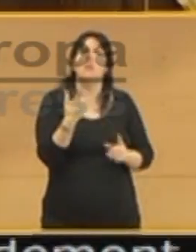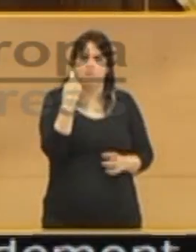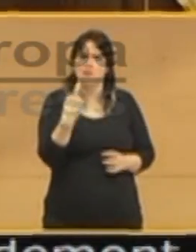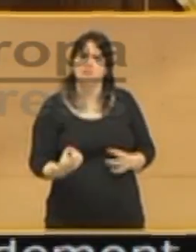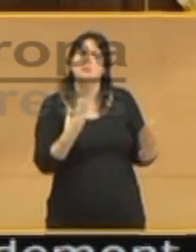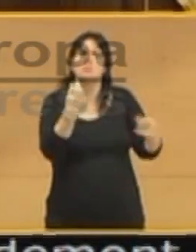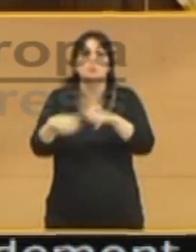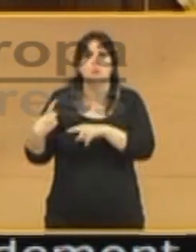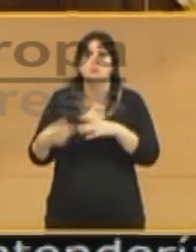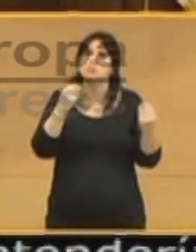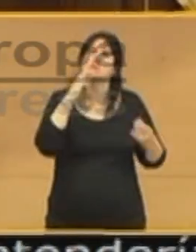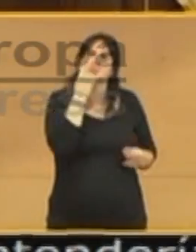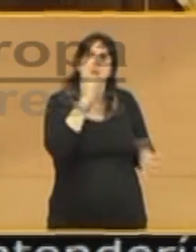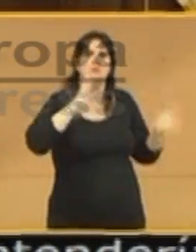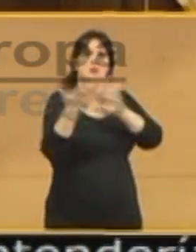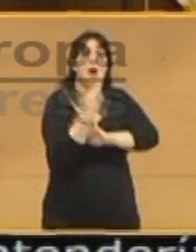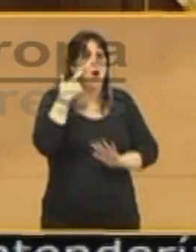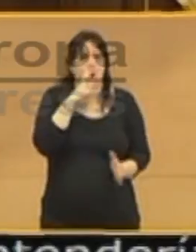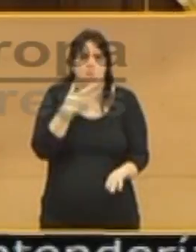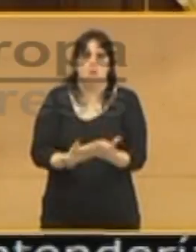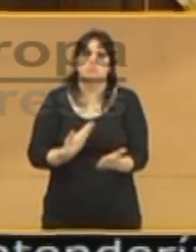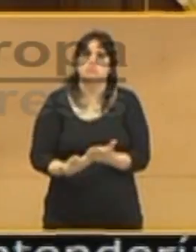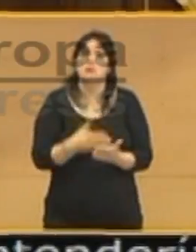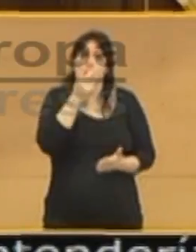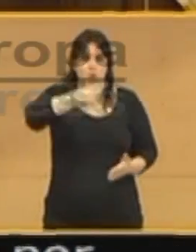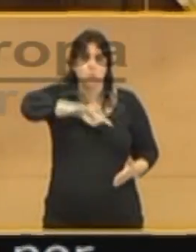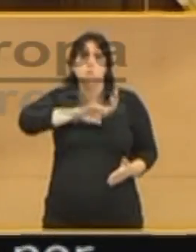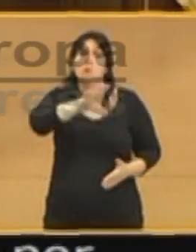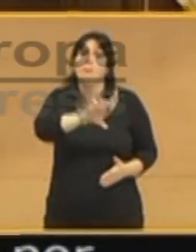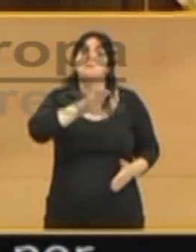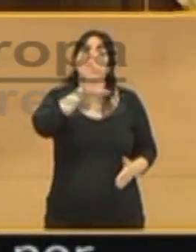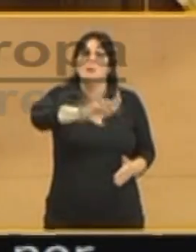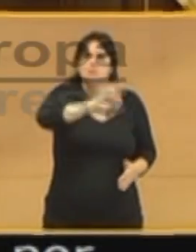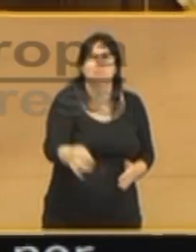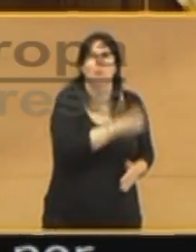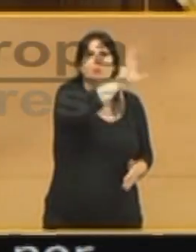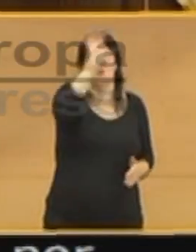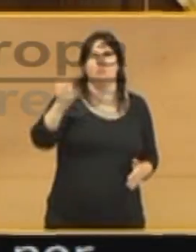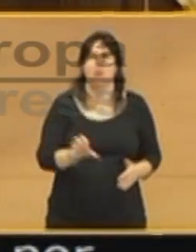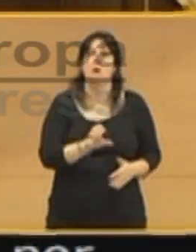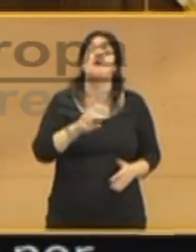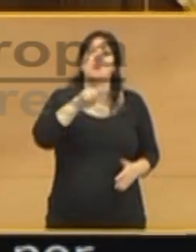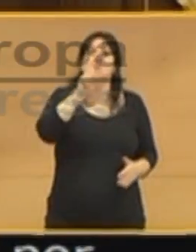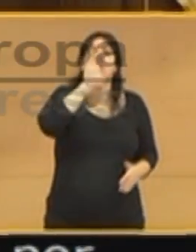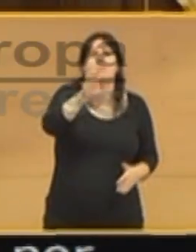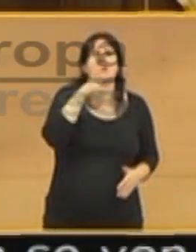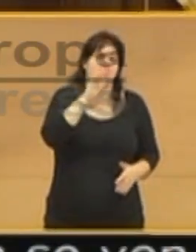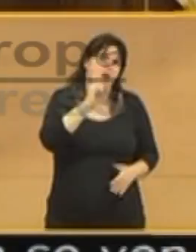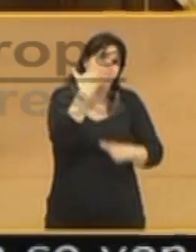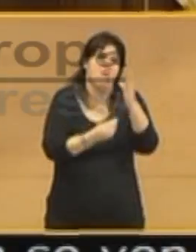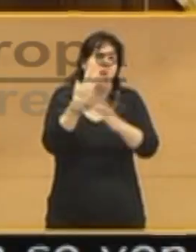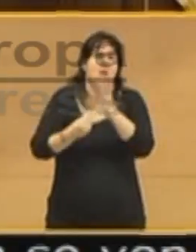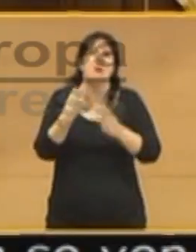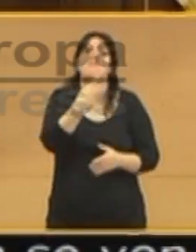de esa transición se están viendo ahora. Nuestro país es un país plurinacional. Nuestro país tiene enormes deficiencias, no solo de territorio,